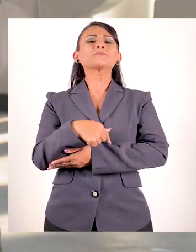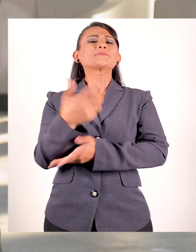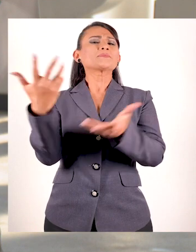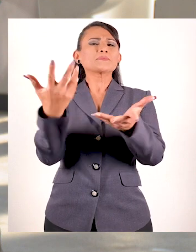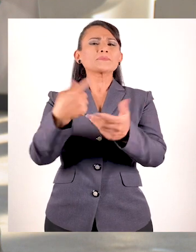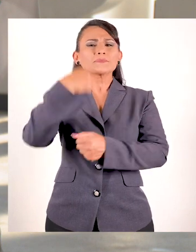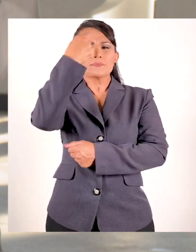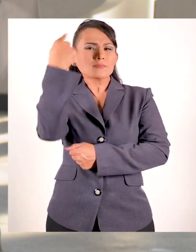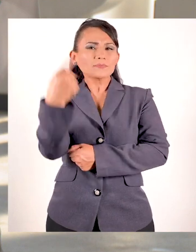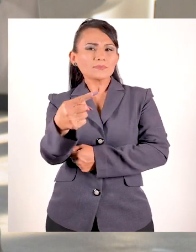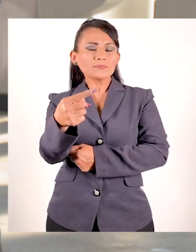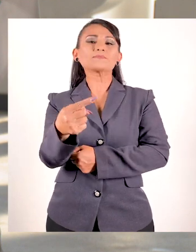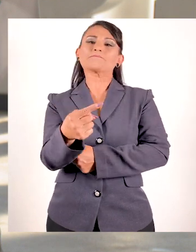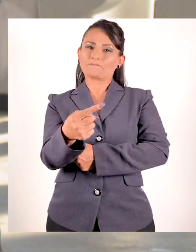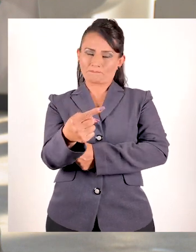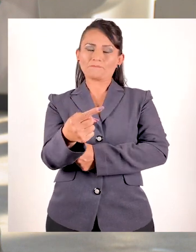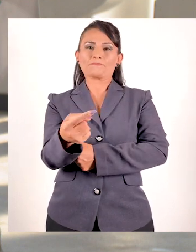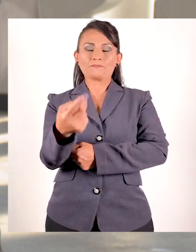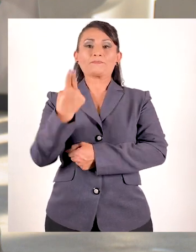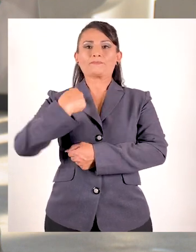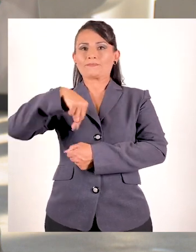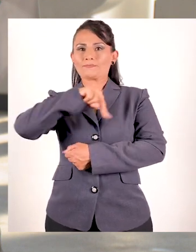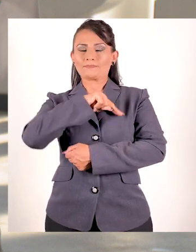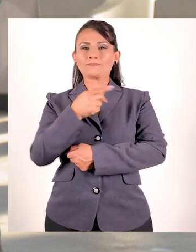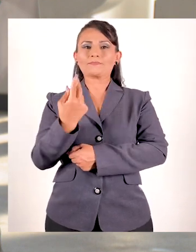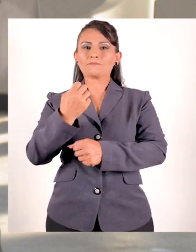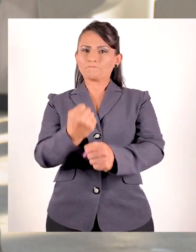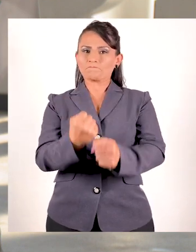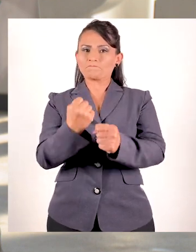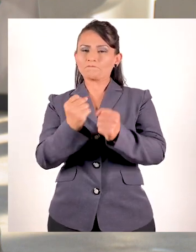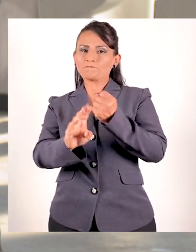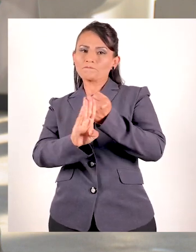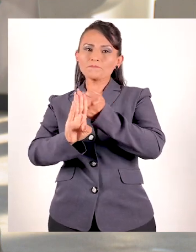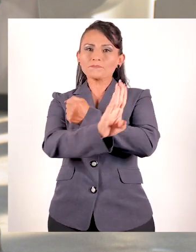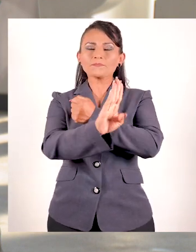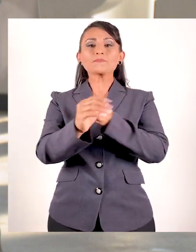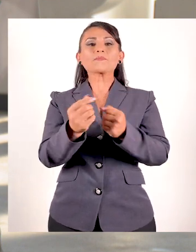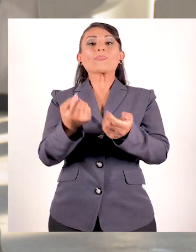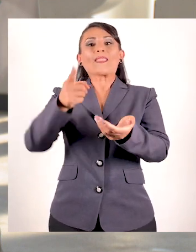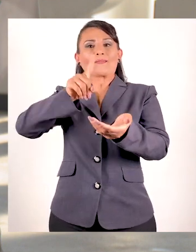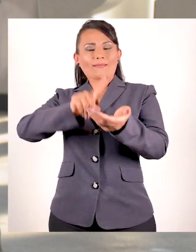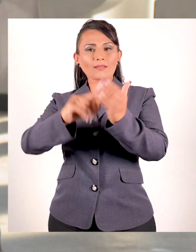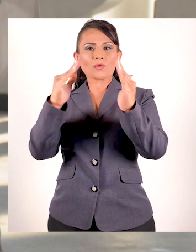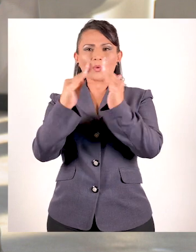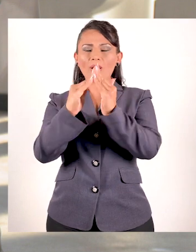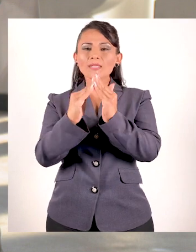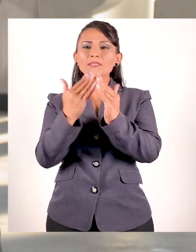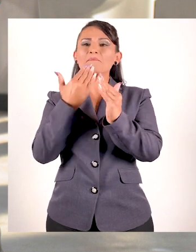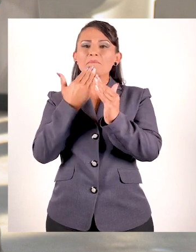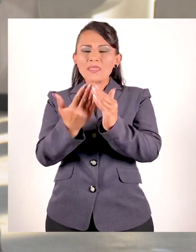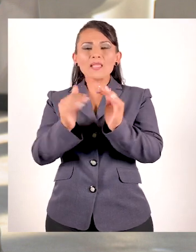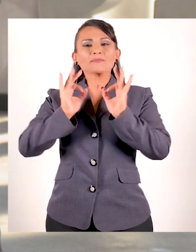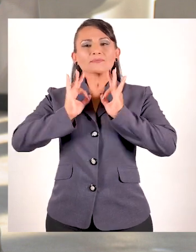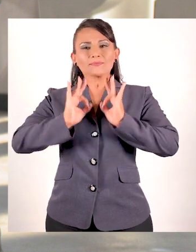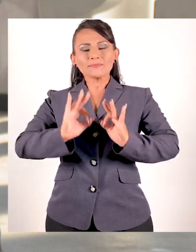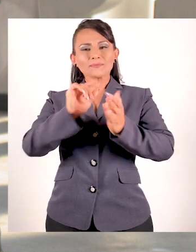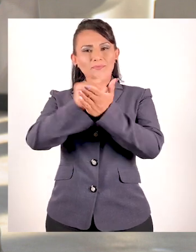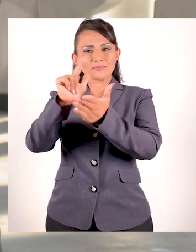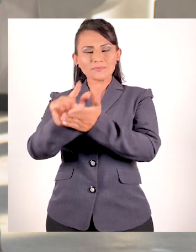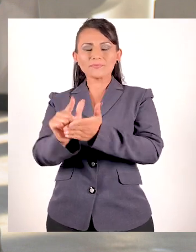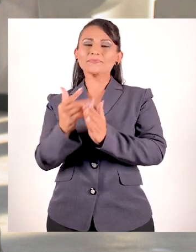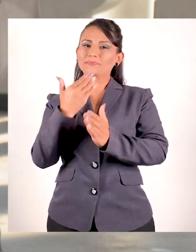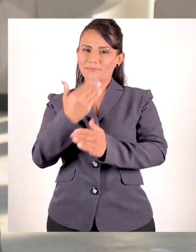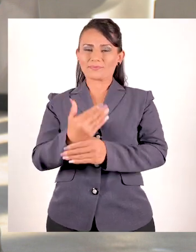Esta acción permitirá fortalecer las medidas sanitarias preventivas al interior